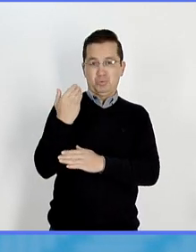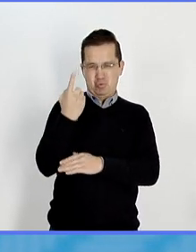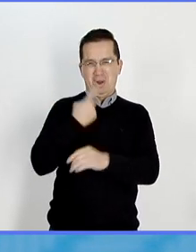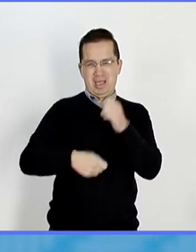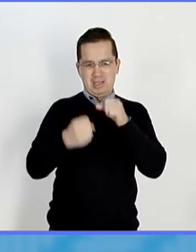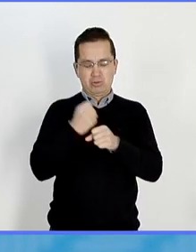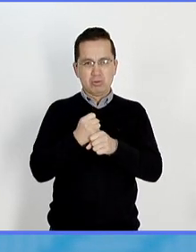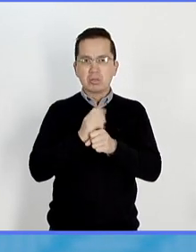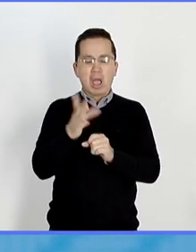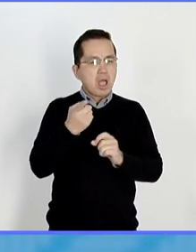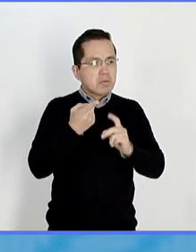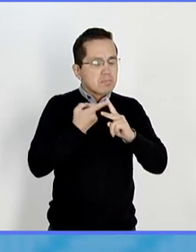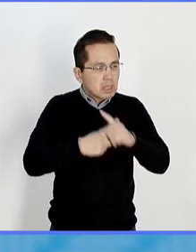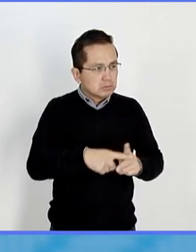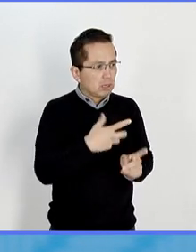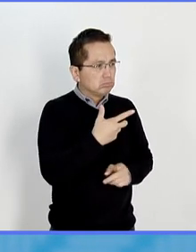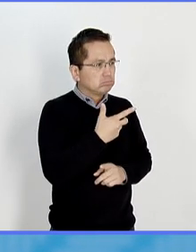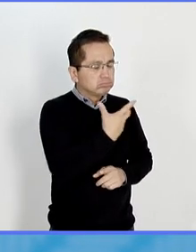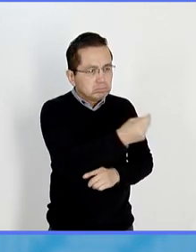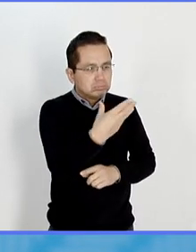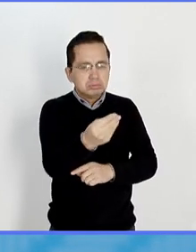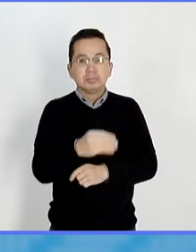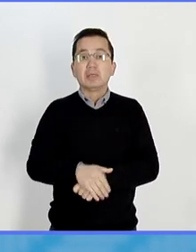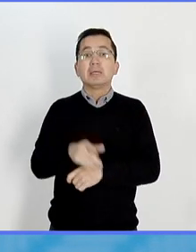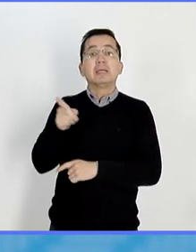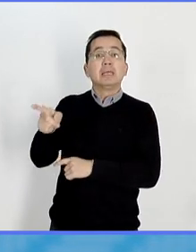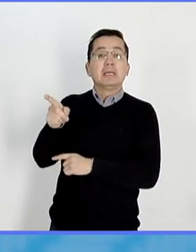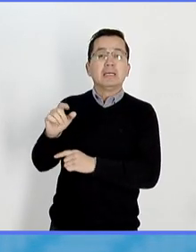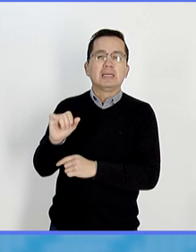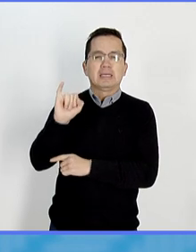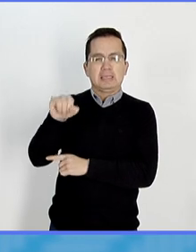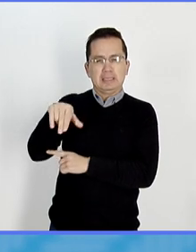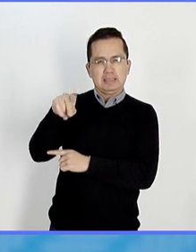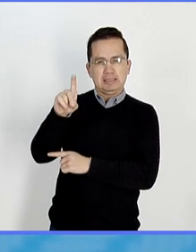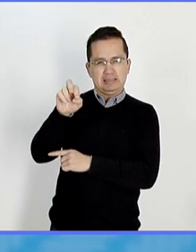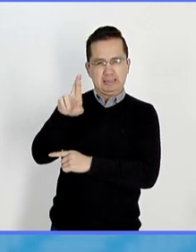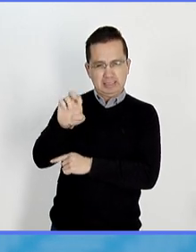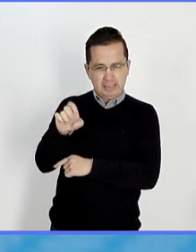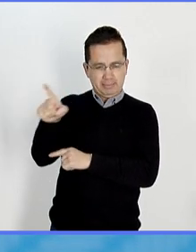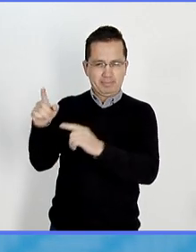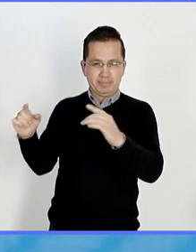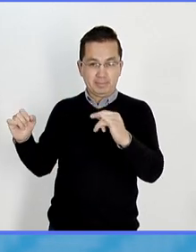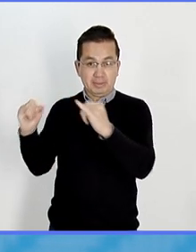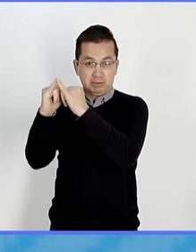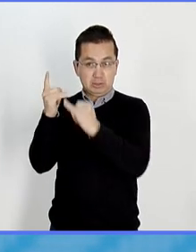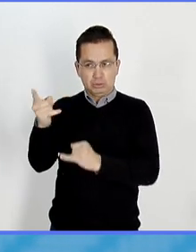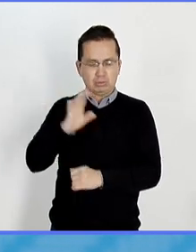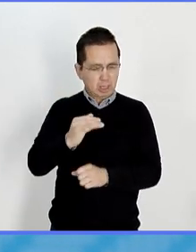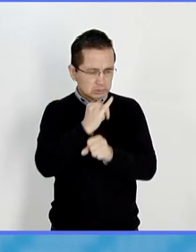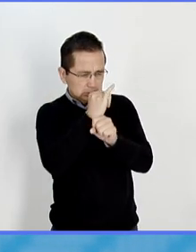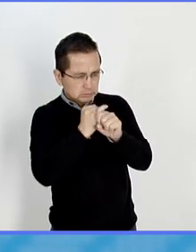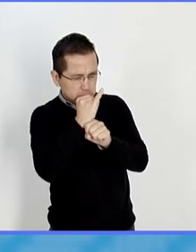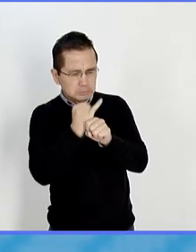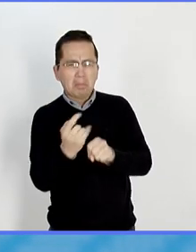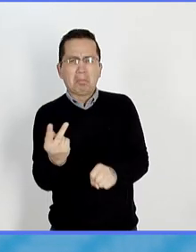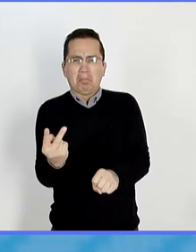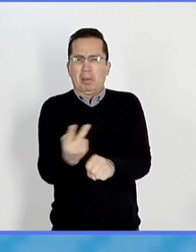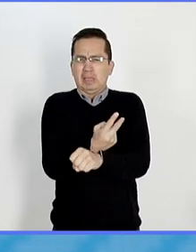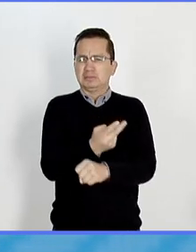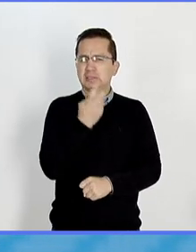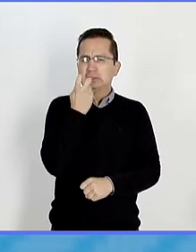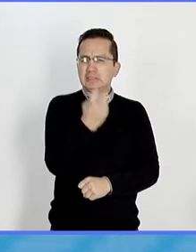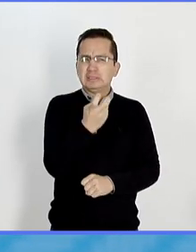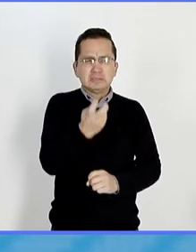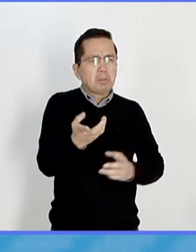el INDRE ha estado investigando todas las posibles causas, por un lado las causas biológicas,